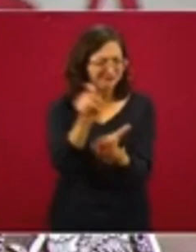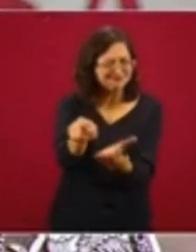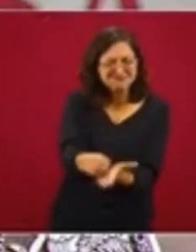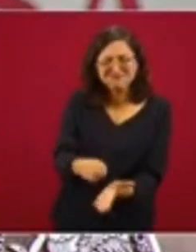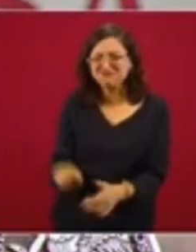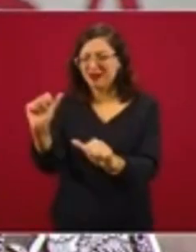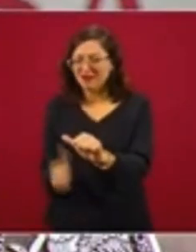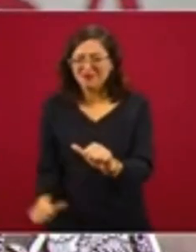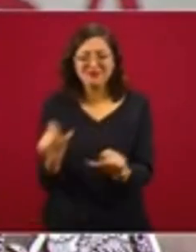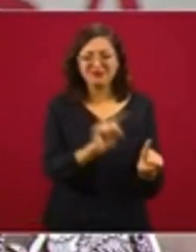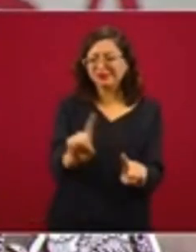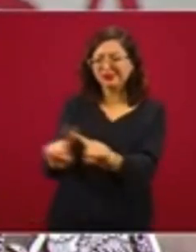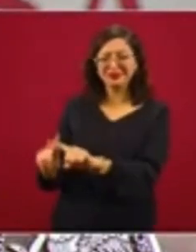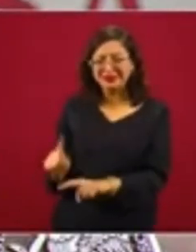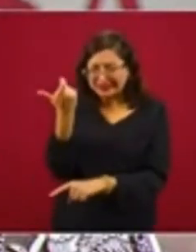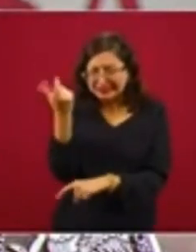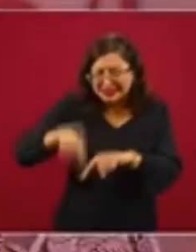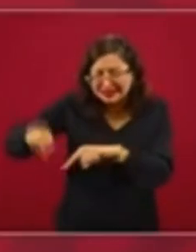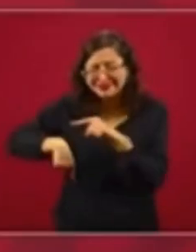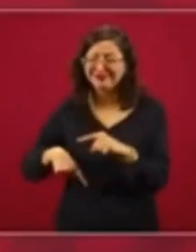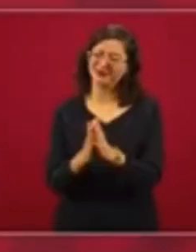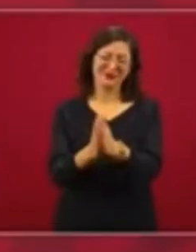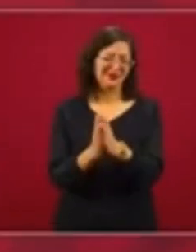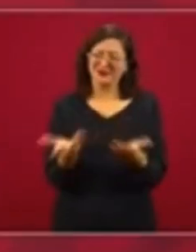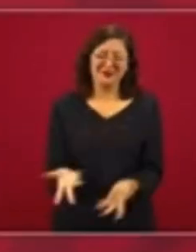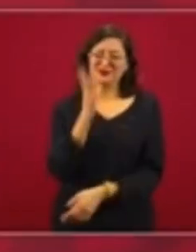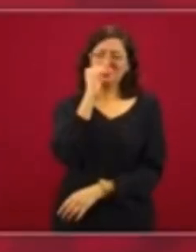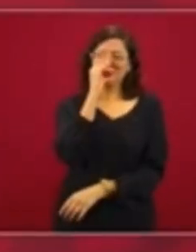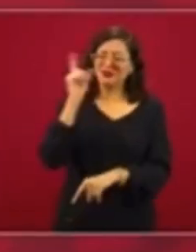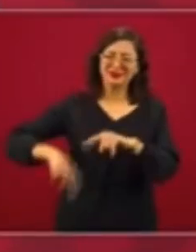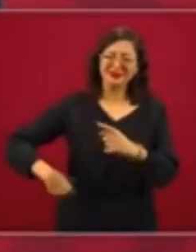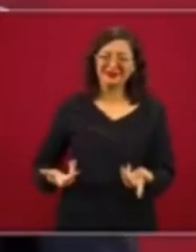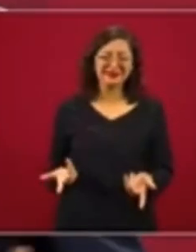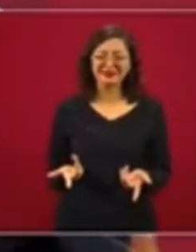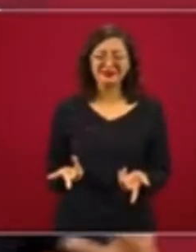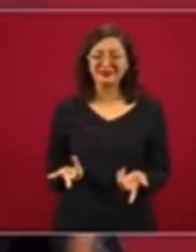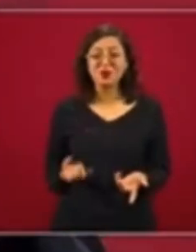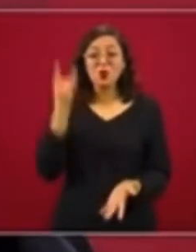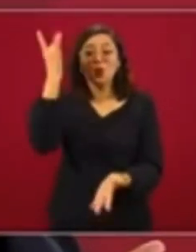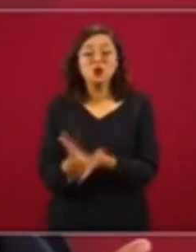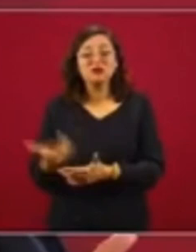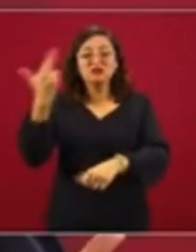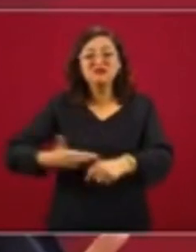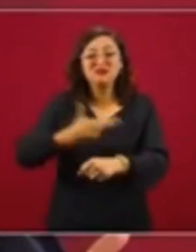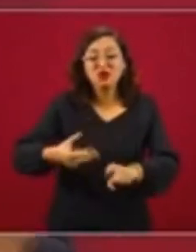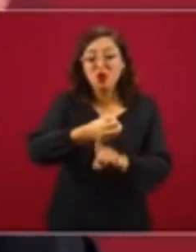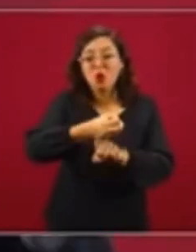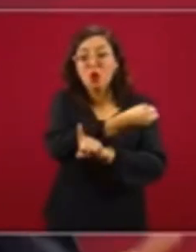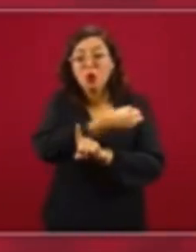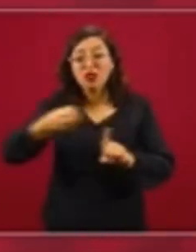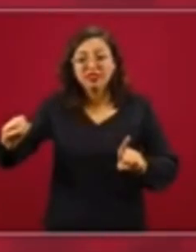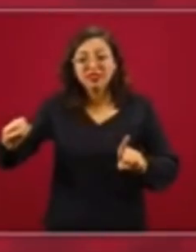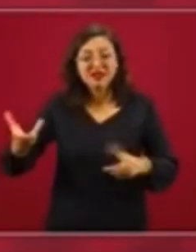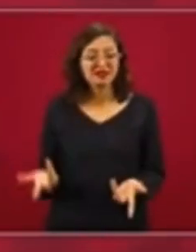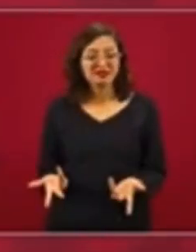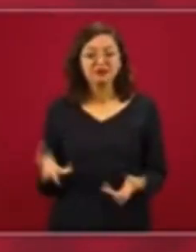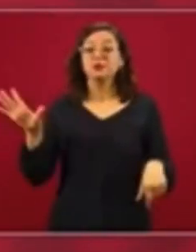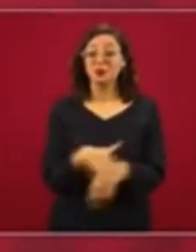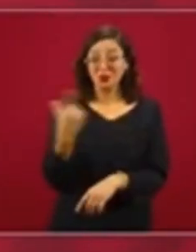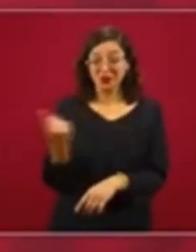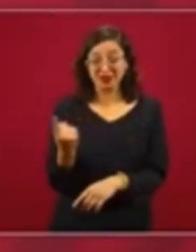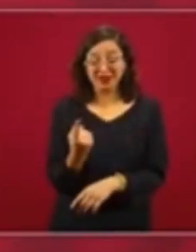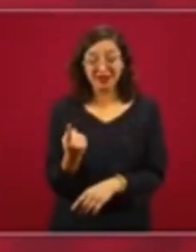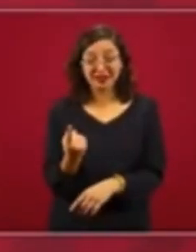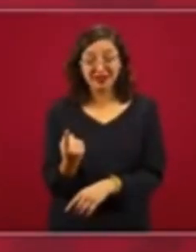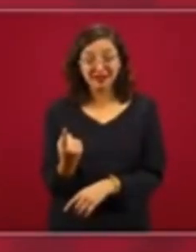escritores, artistas. No podemos hacer eso. Es poner orden. Porque como se comprende, más de